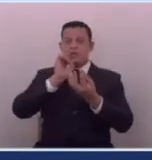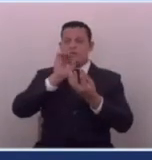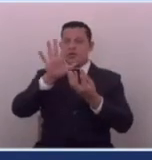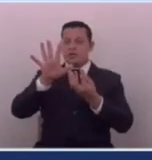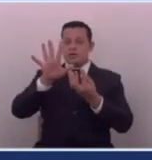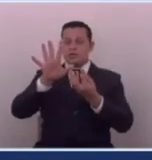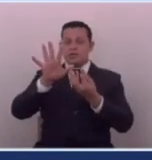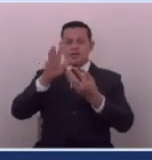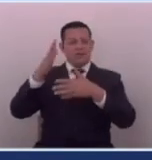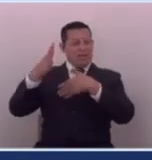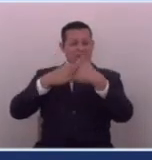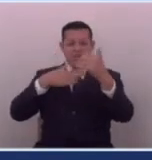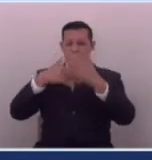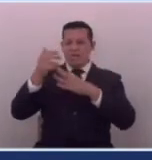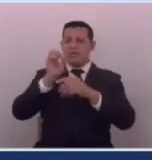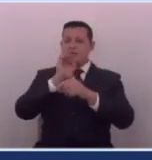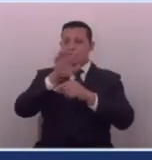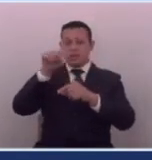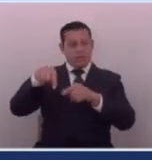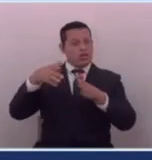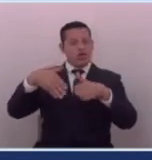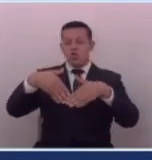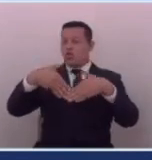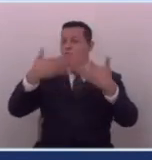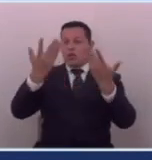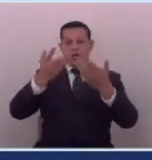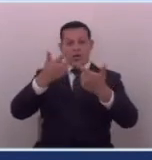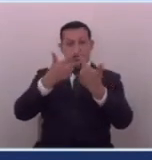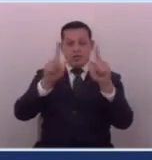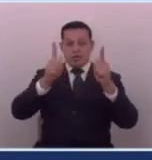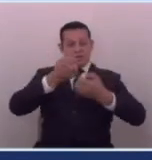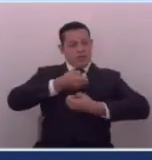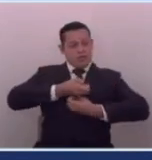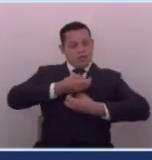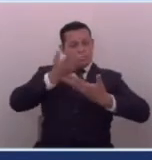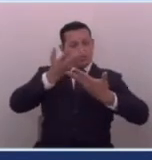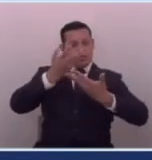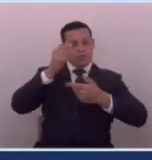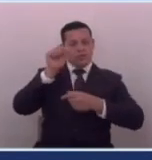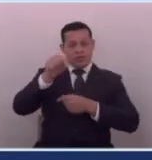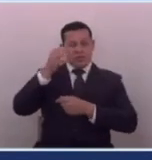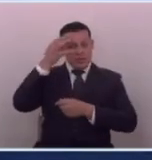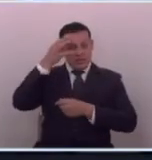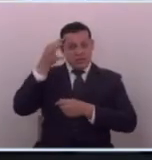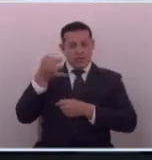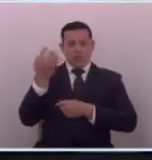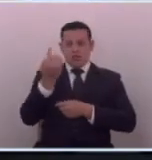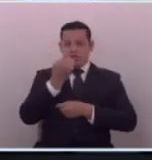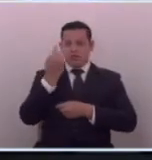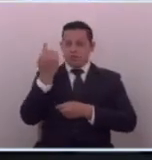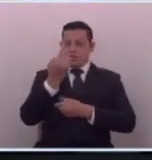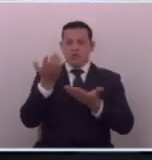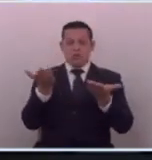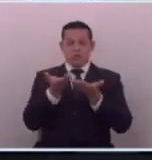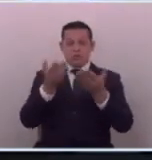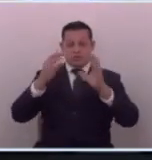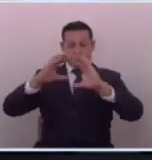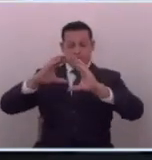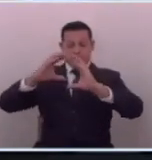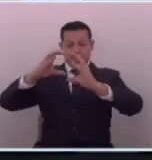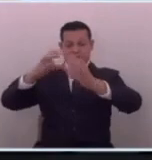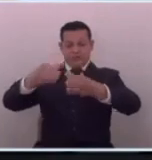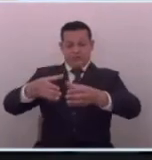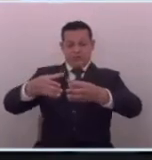a diestra y siniestra que aquí no hay libertad de expresión creen que solo va dirigida a un sector